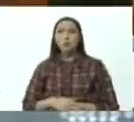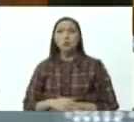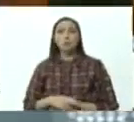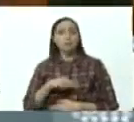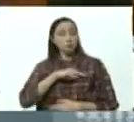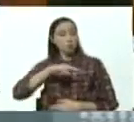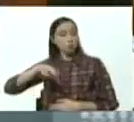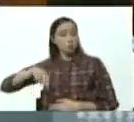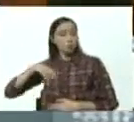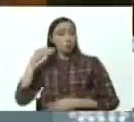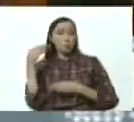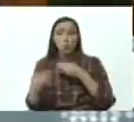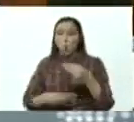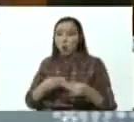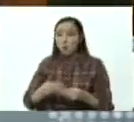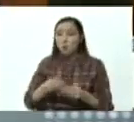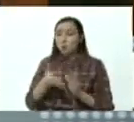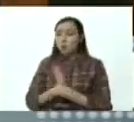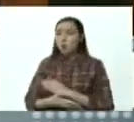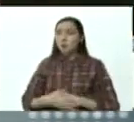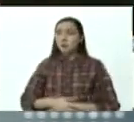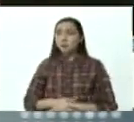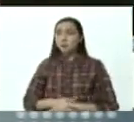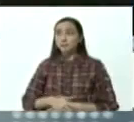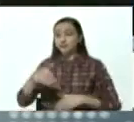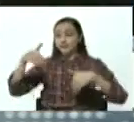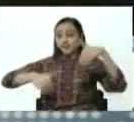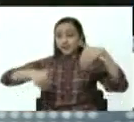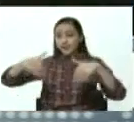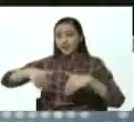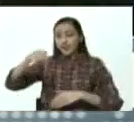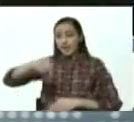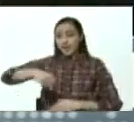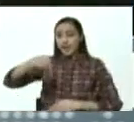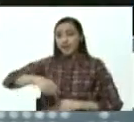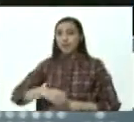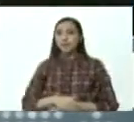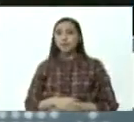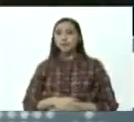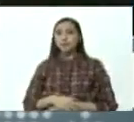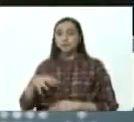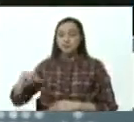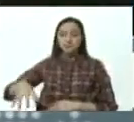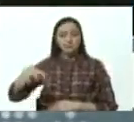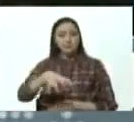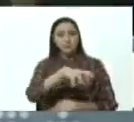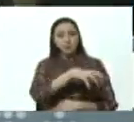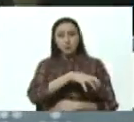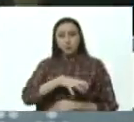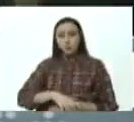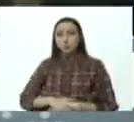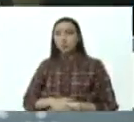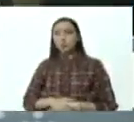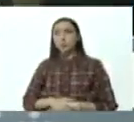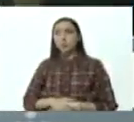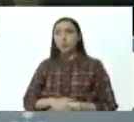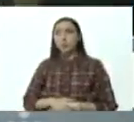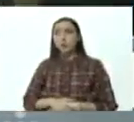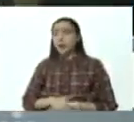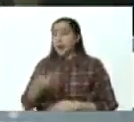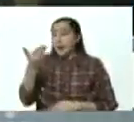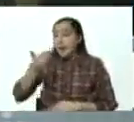para estas elecciones, que son regionales y municipales, que, pero por su